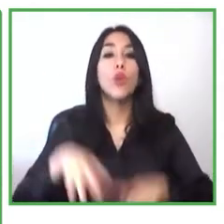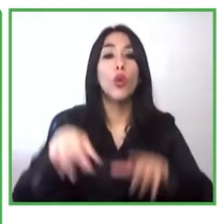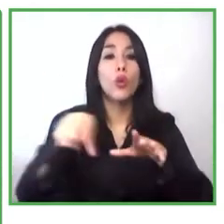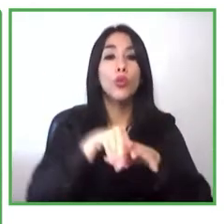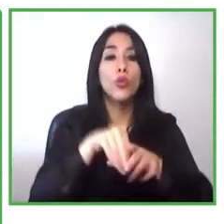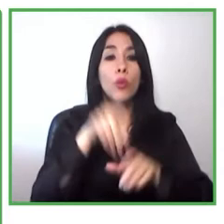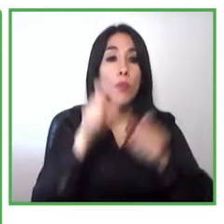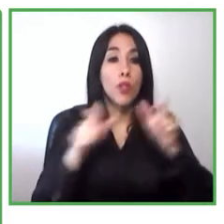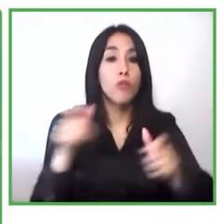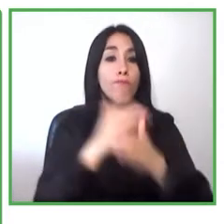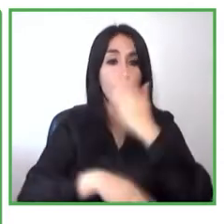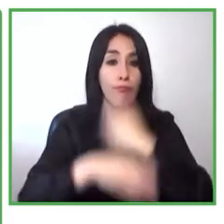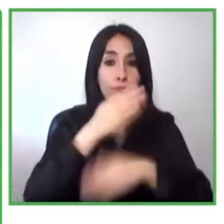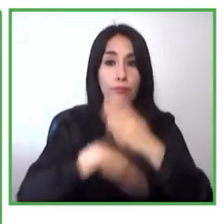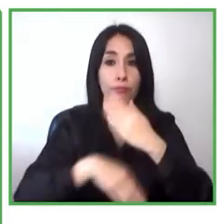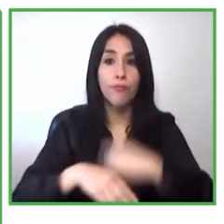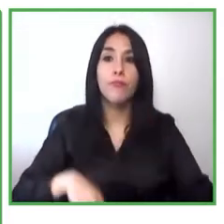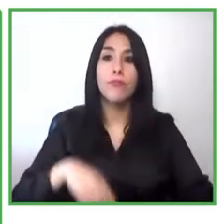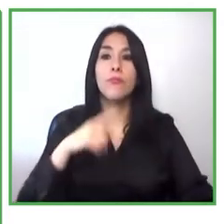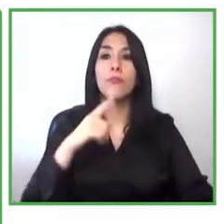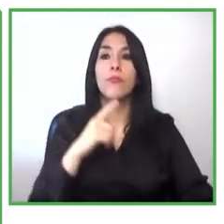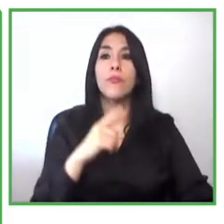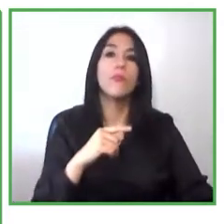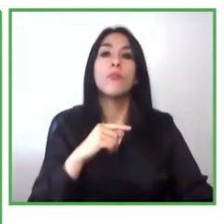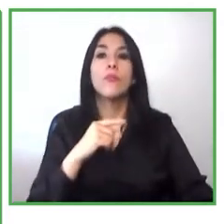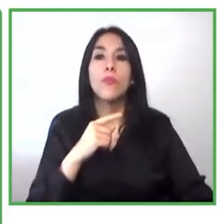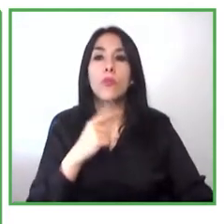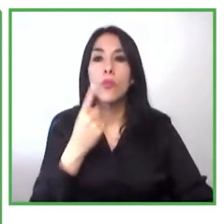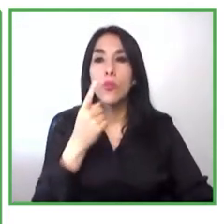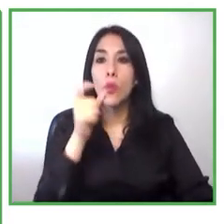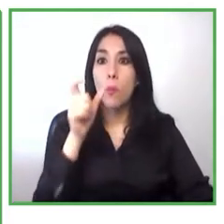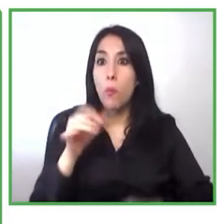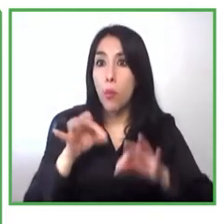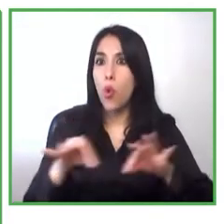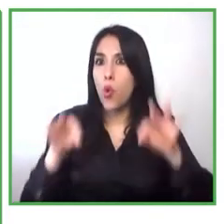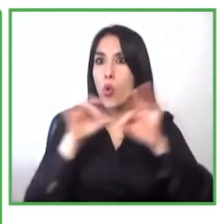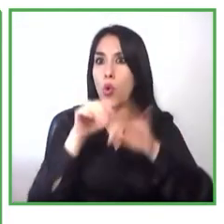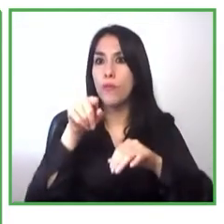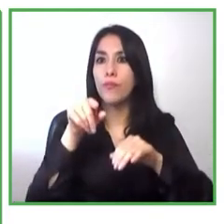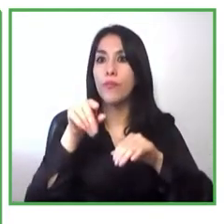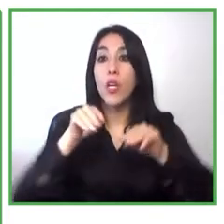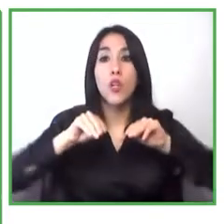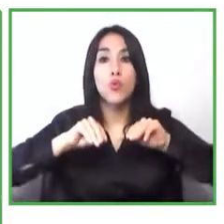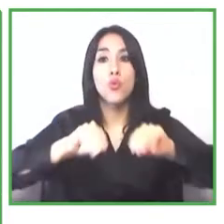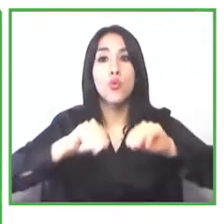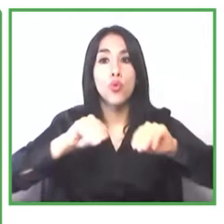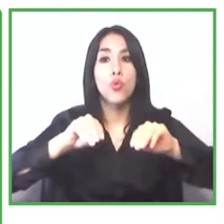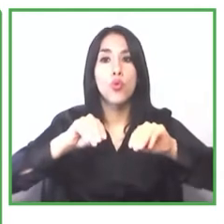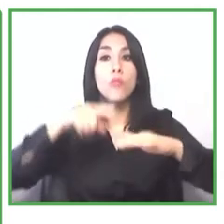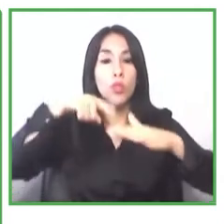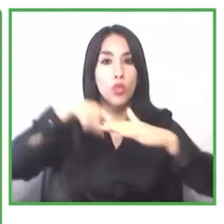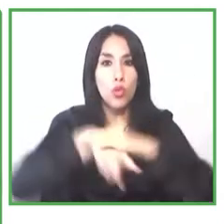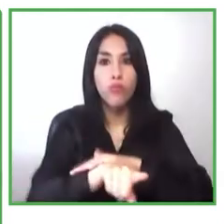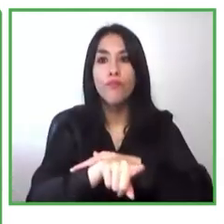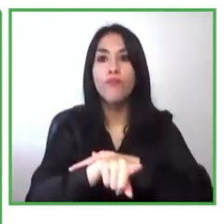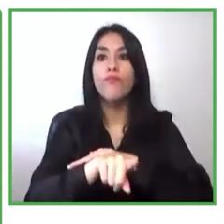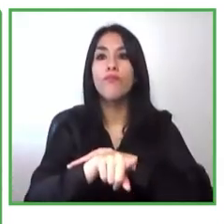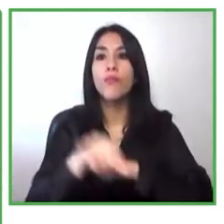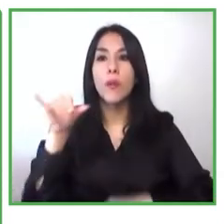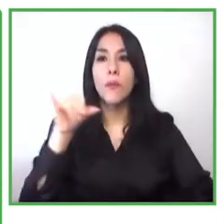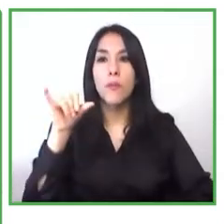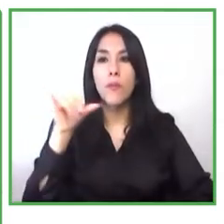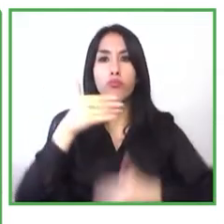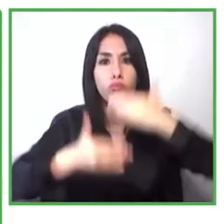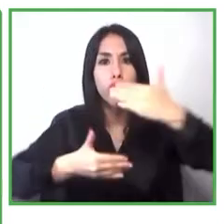términos de la introducción a la educación, al sistema educativo regular. Algo hemos avanzado en relación a la inclusión de la población y